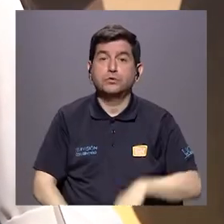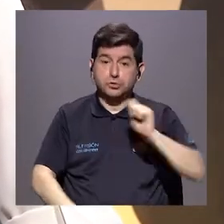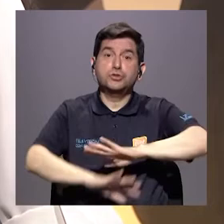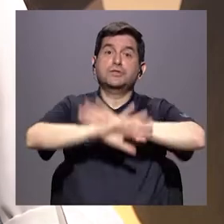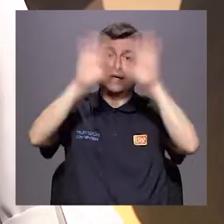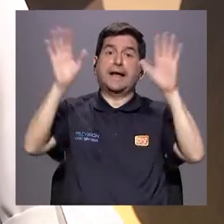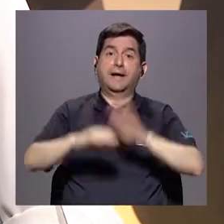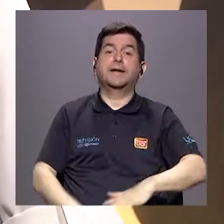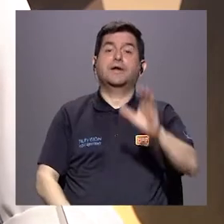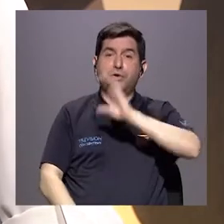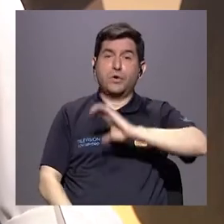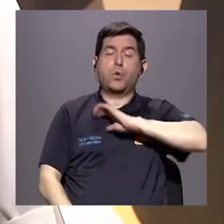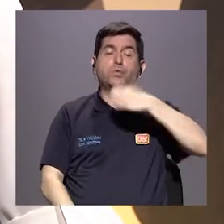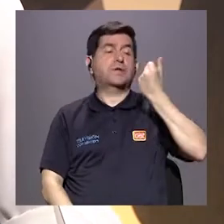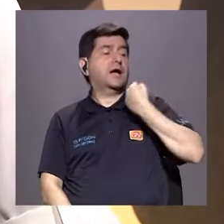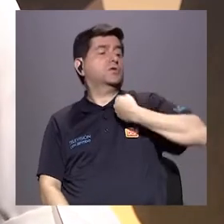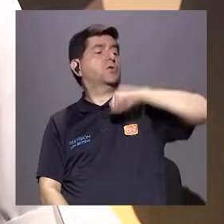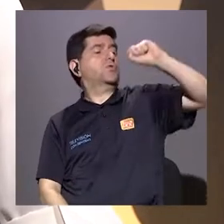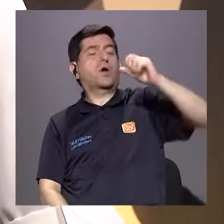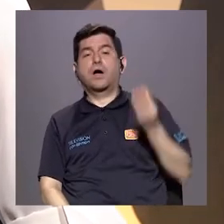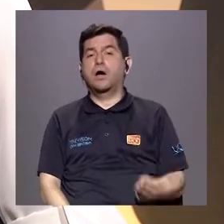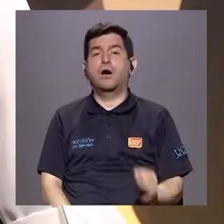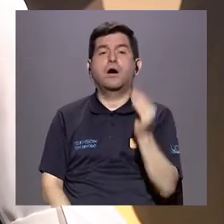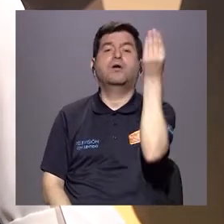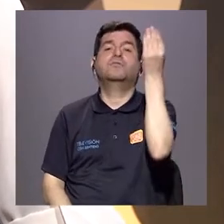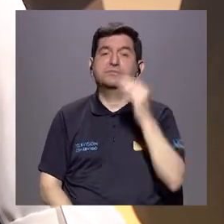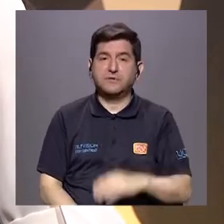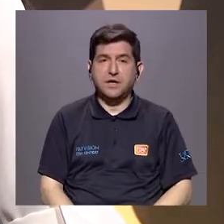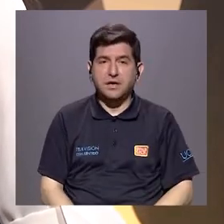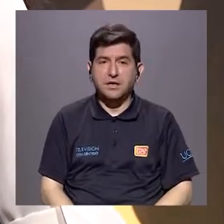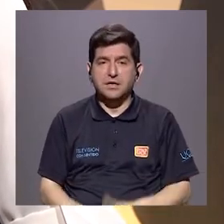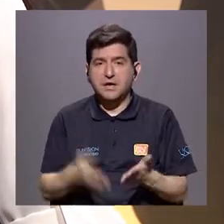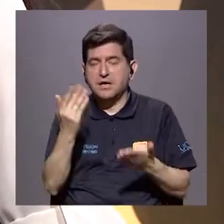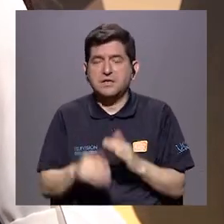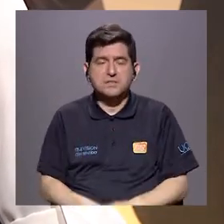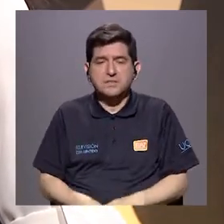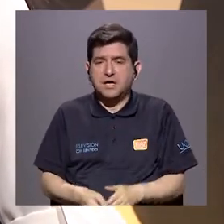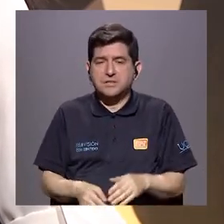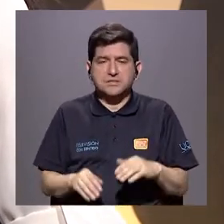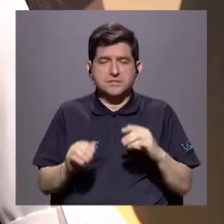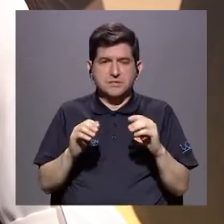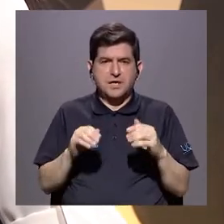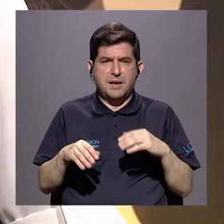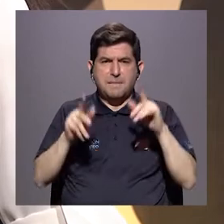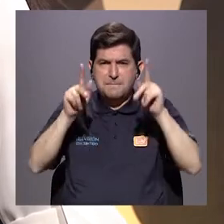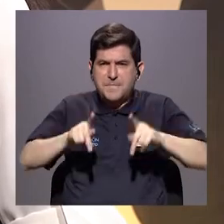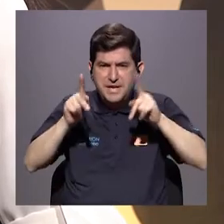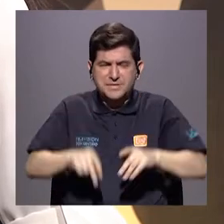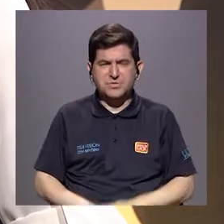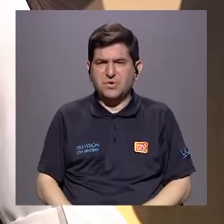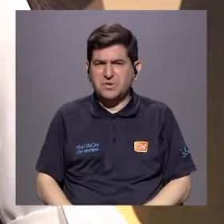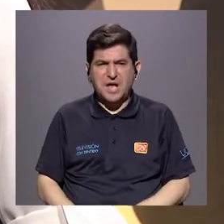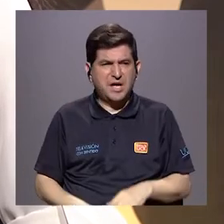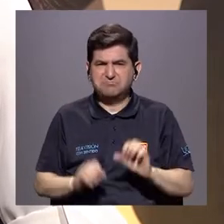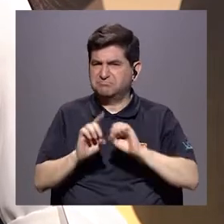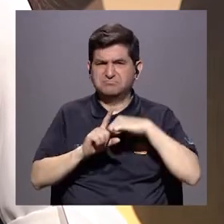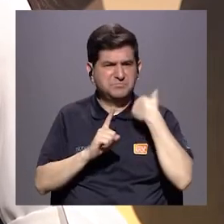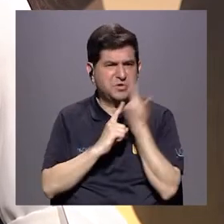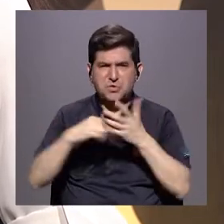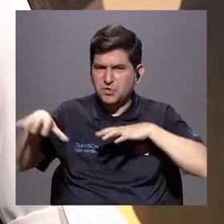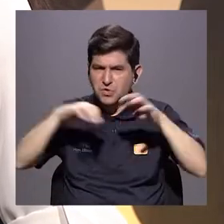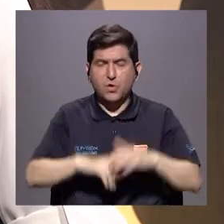Claro, comportamiento rebelde en adolescentes, retraimiento, ansiedades, fobias,